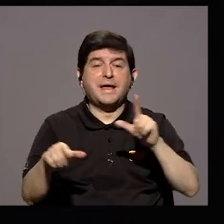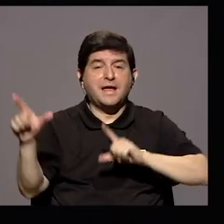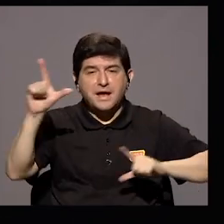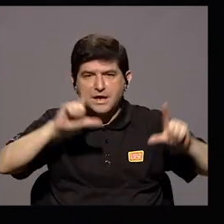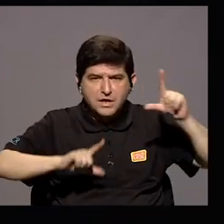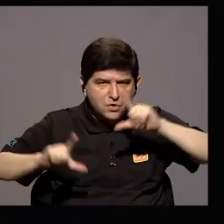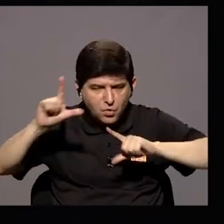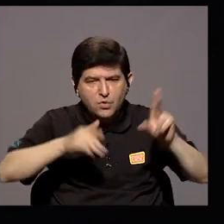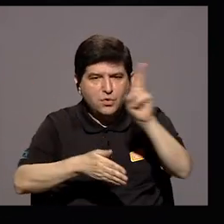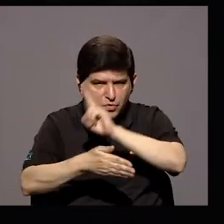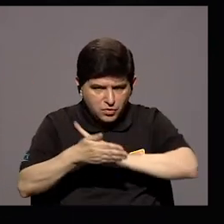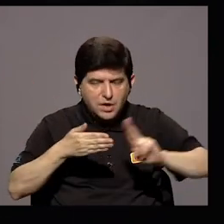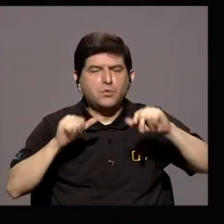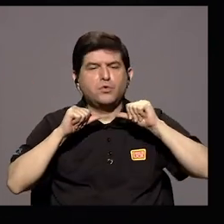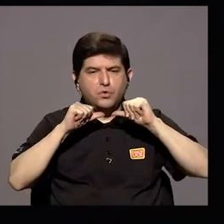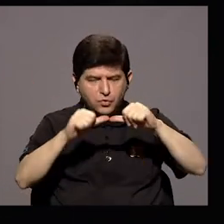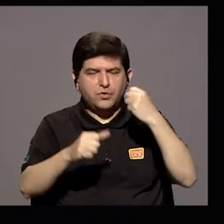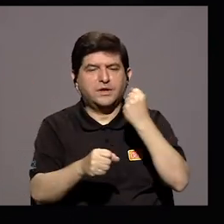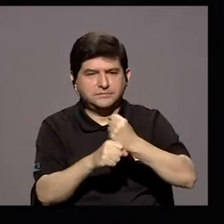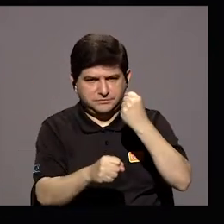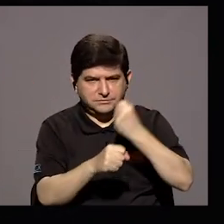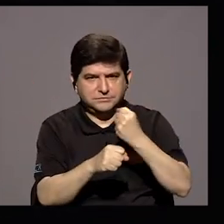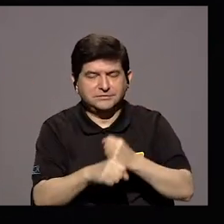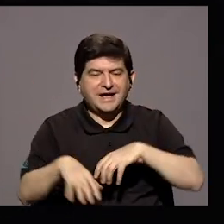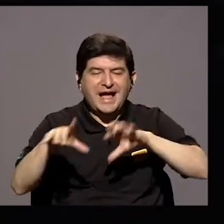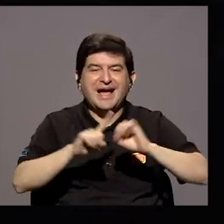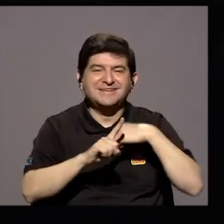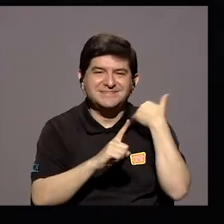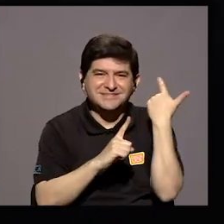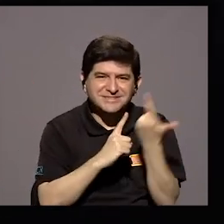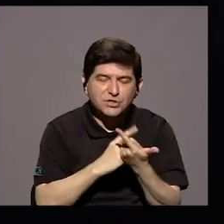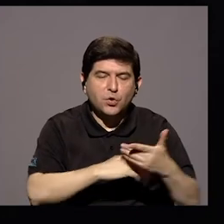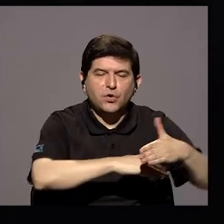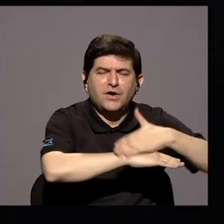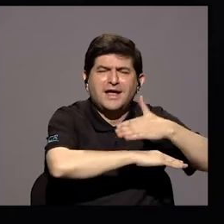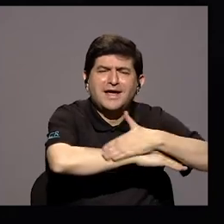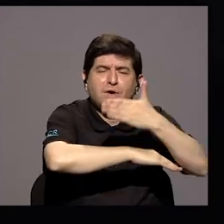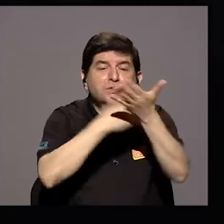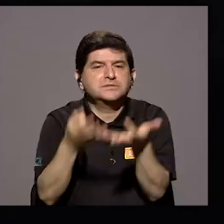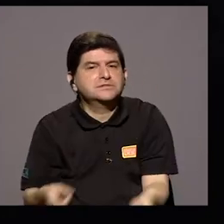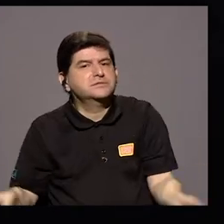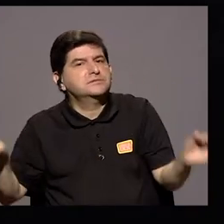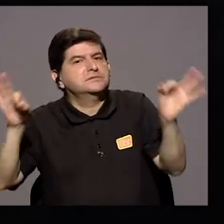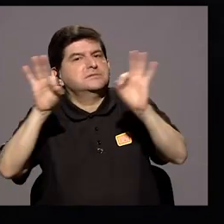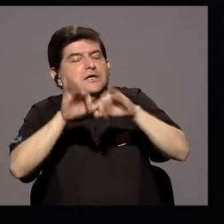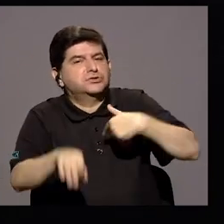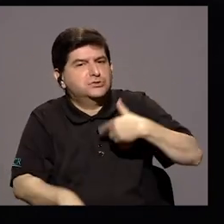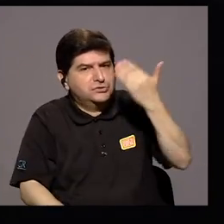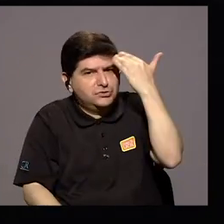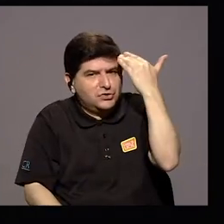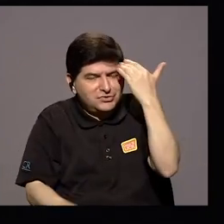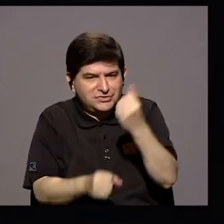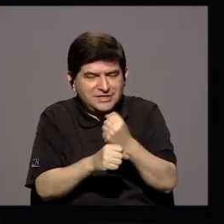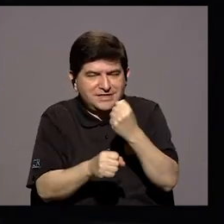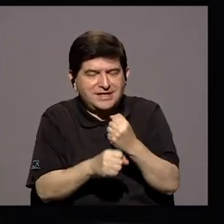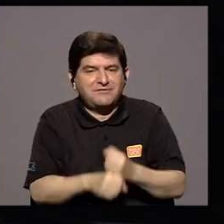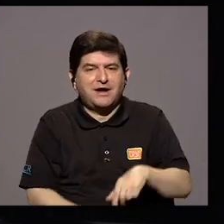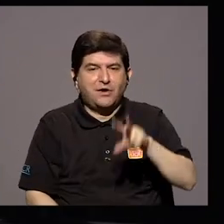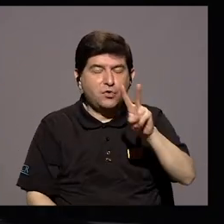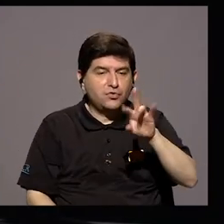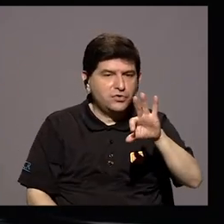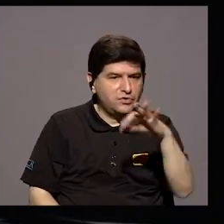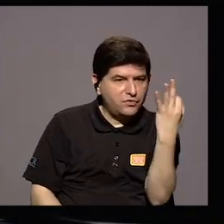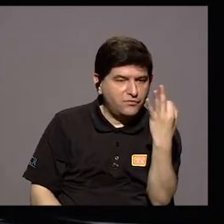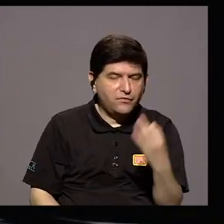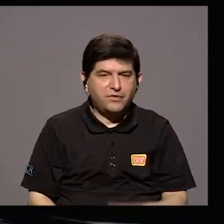Han Seguido Haciendo Esa La La La Acción Social En Las Costas Es Fundamental Y Sé Que El Trabajo Bimodal En Un Momento Dado Fue